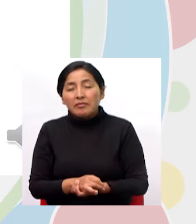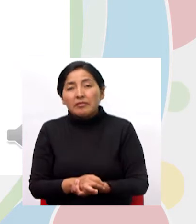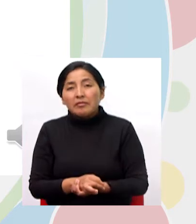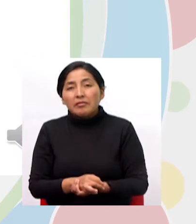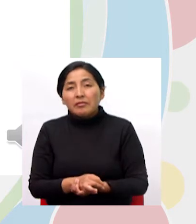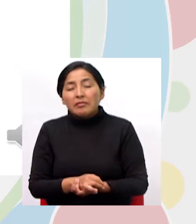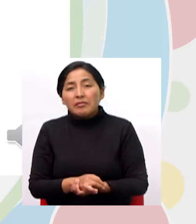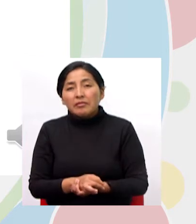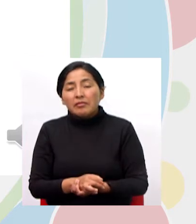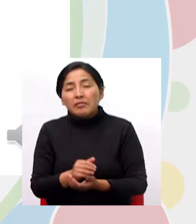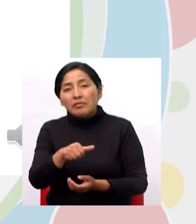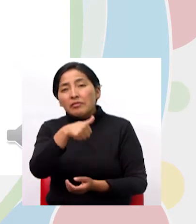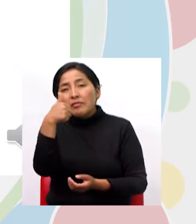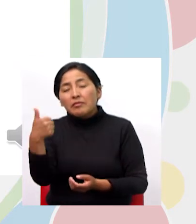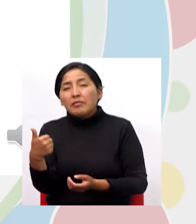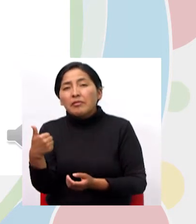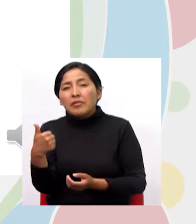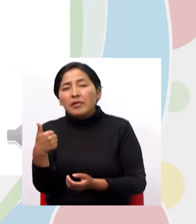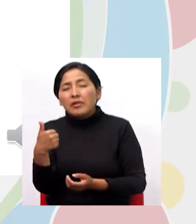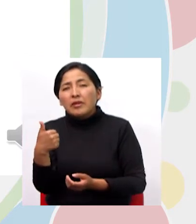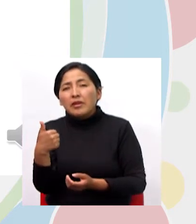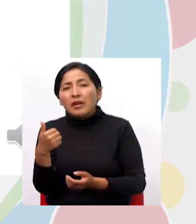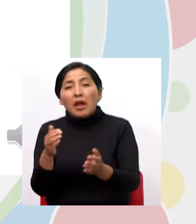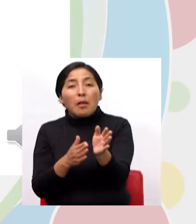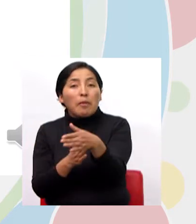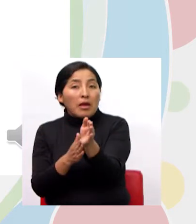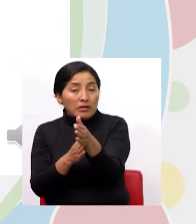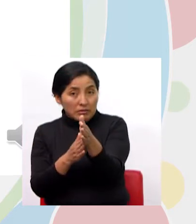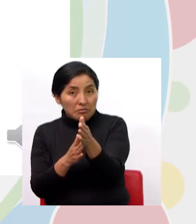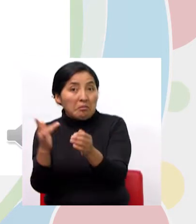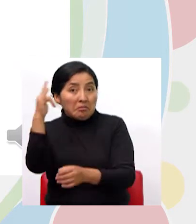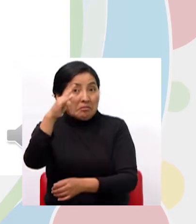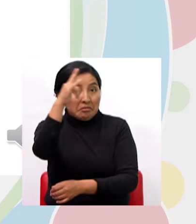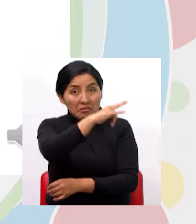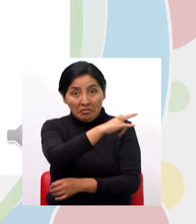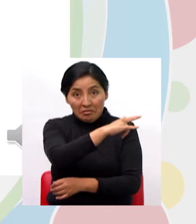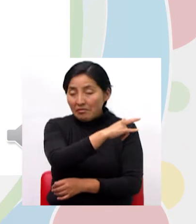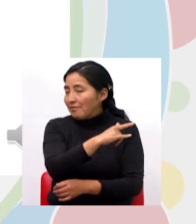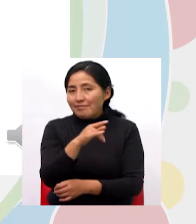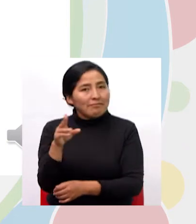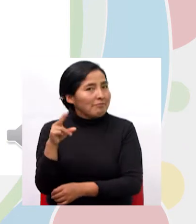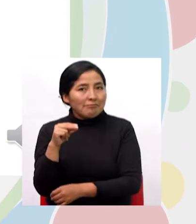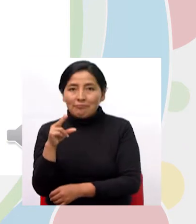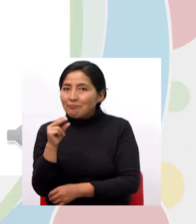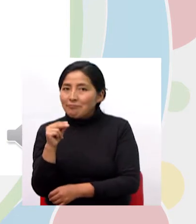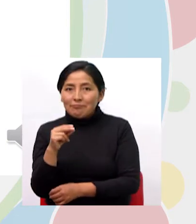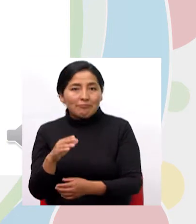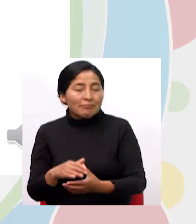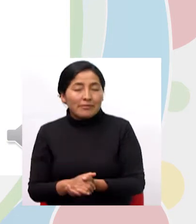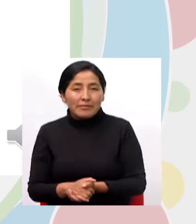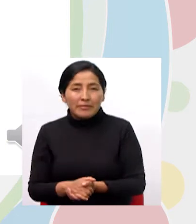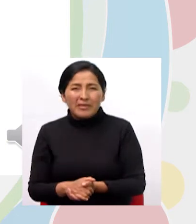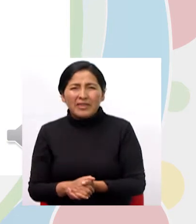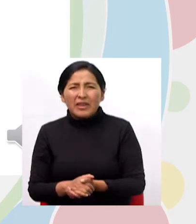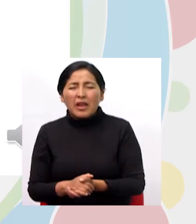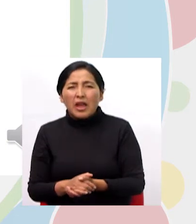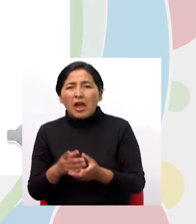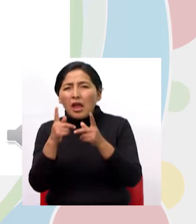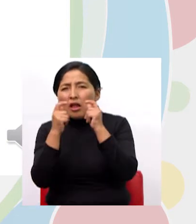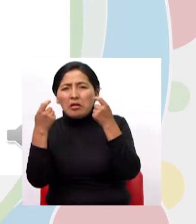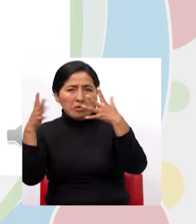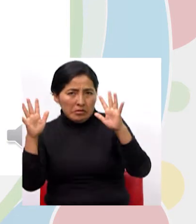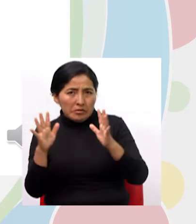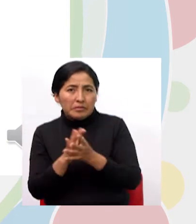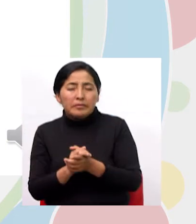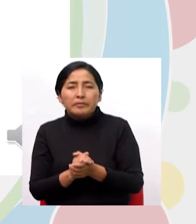el otro animalito es el pez el pez vuela tampoco el jaguar ya hemos